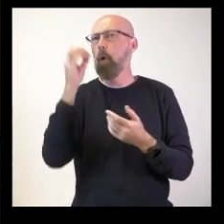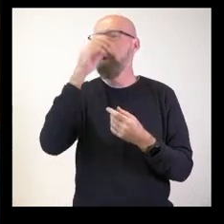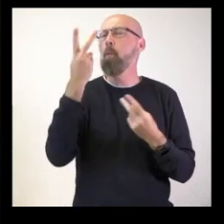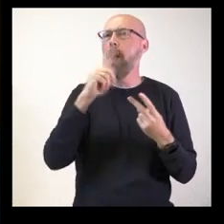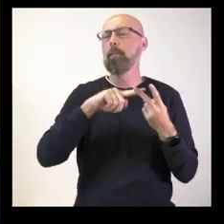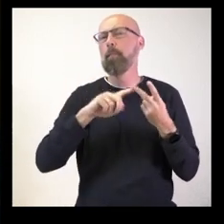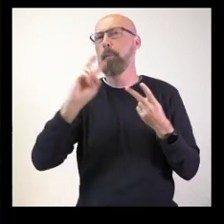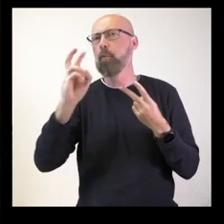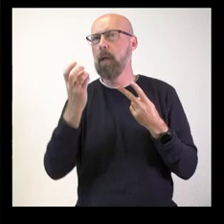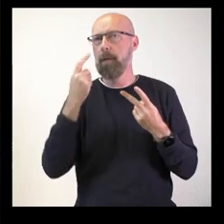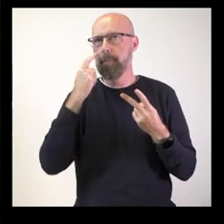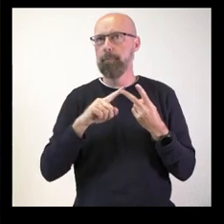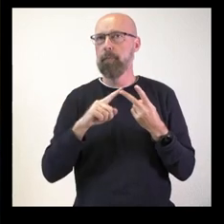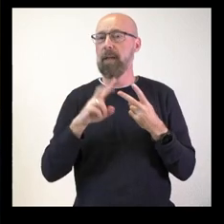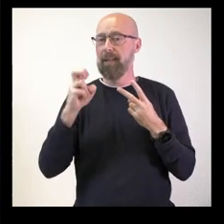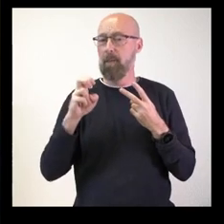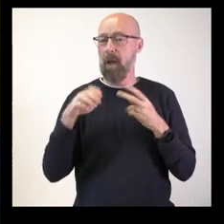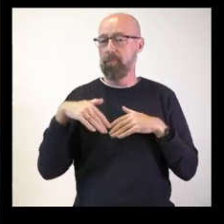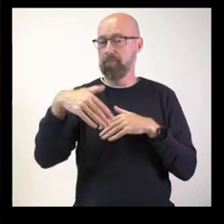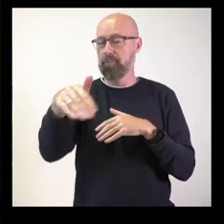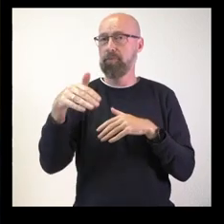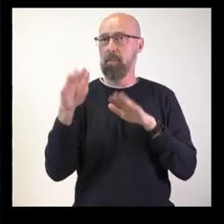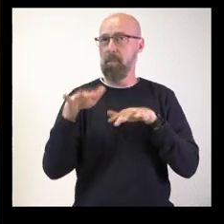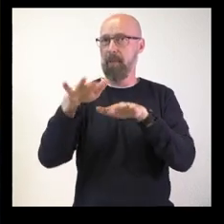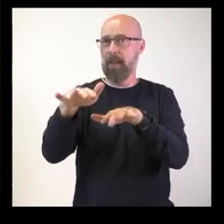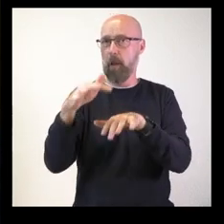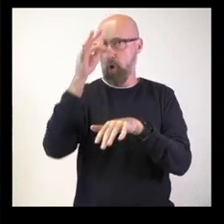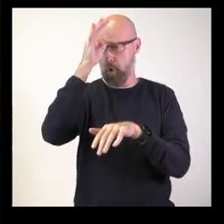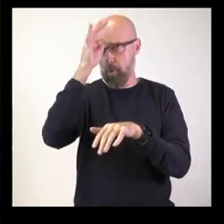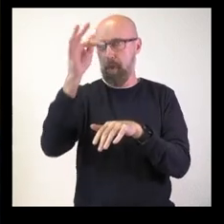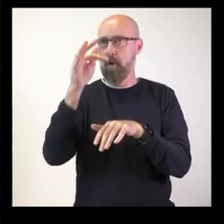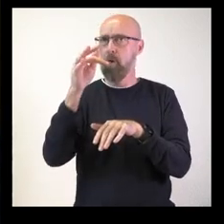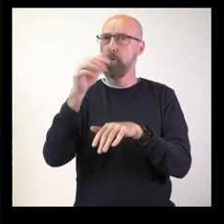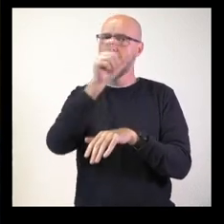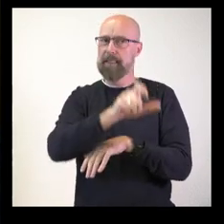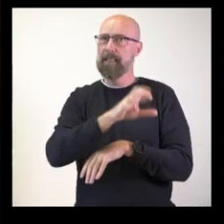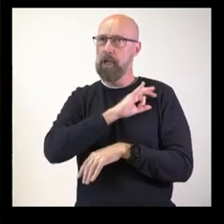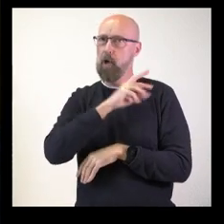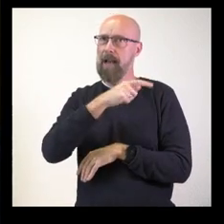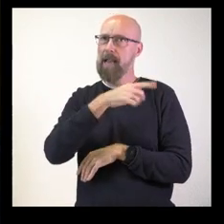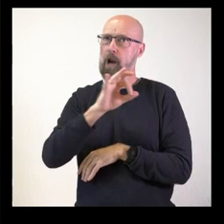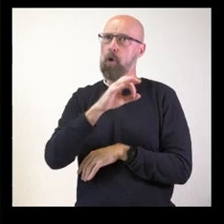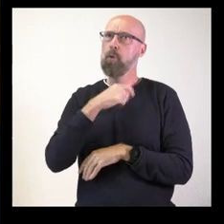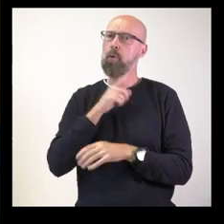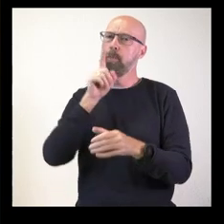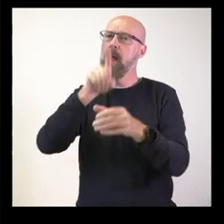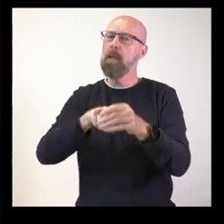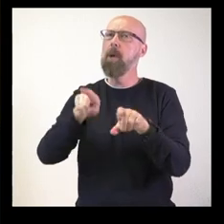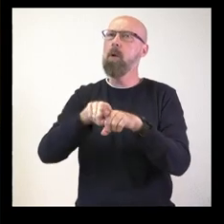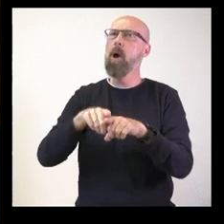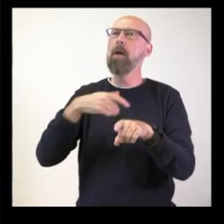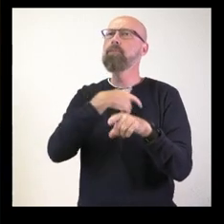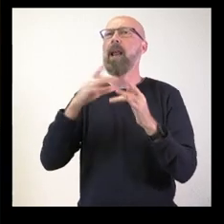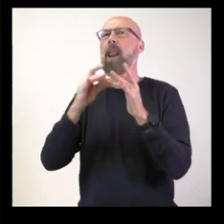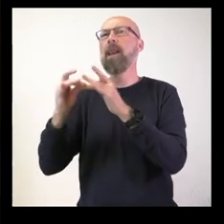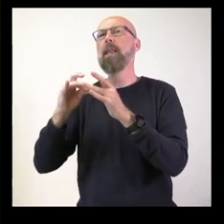por la manifestación de este domingo que convocado su partido, si va a acudir como miembro de la Junta, como vicepresidente o como líder de Vox en Castilla